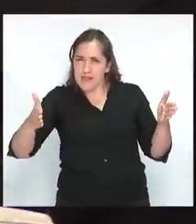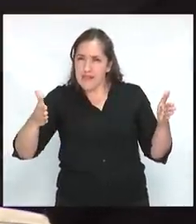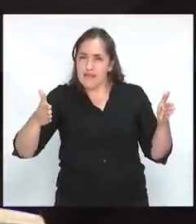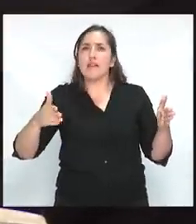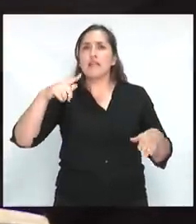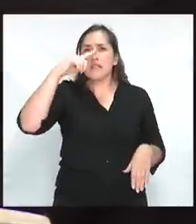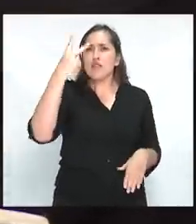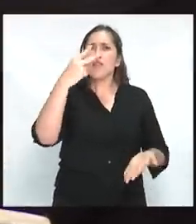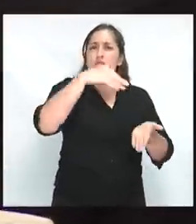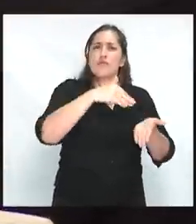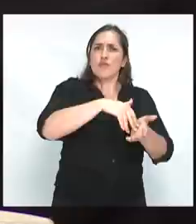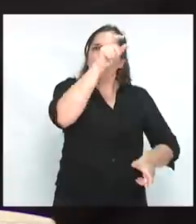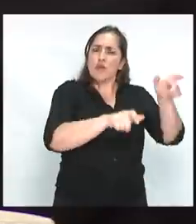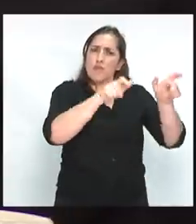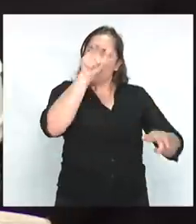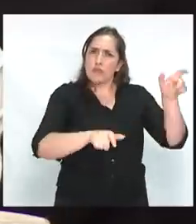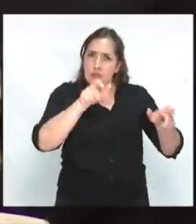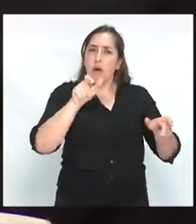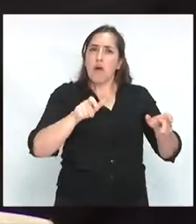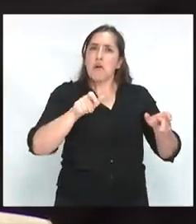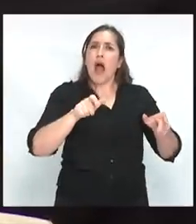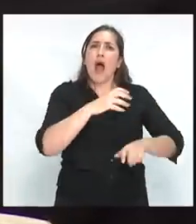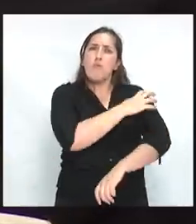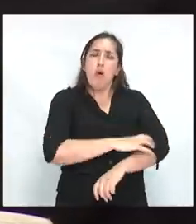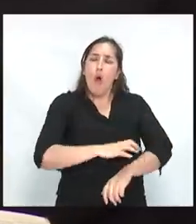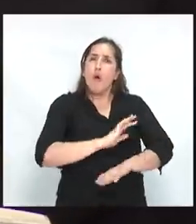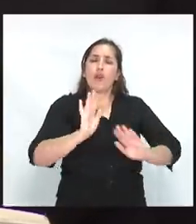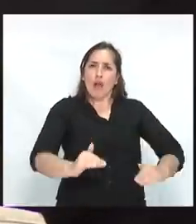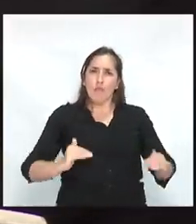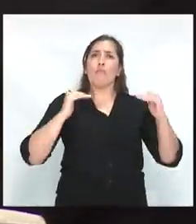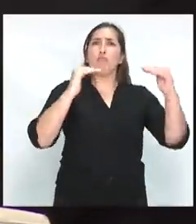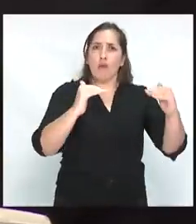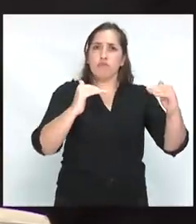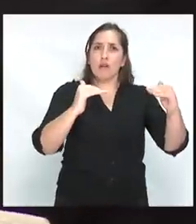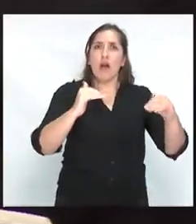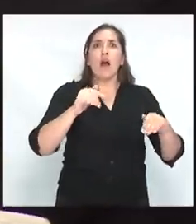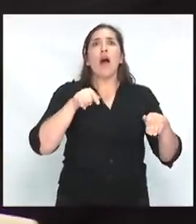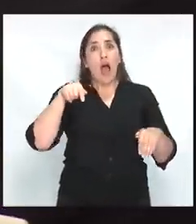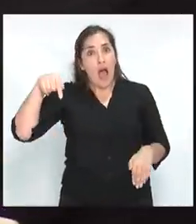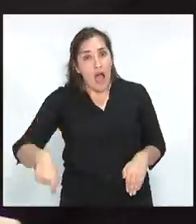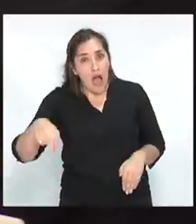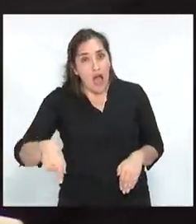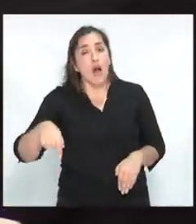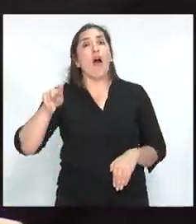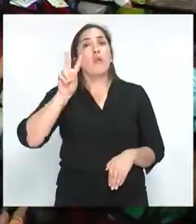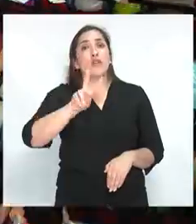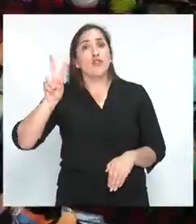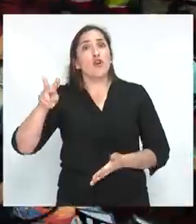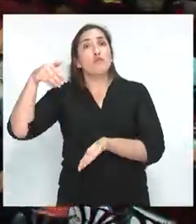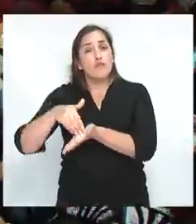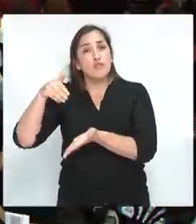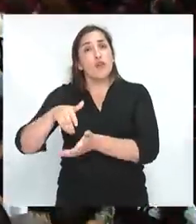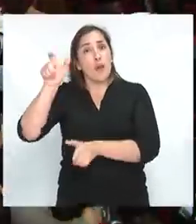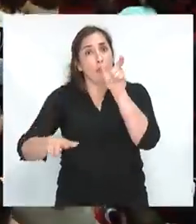72 millones de personas salieron de la pobreza. En tiempos neoliberales, 22 millones